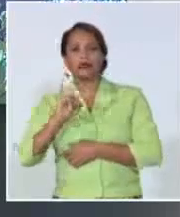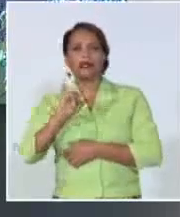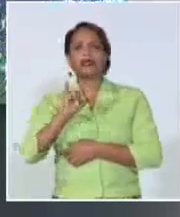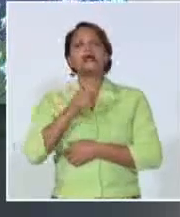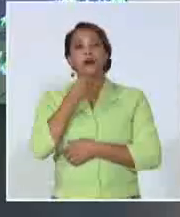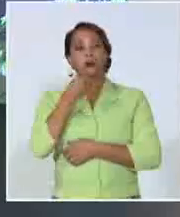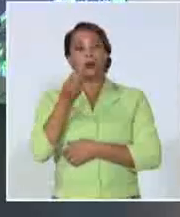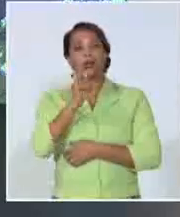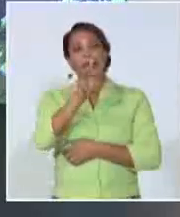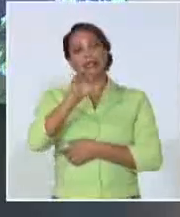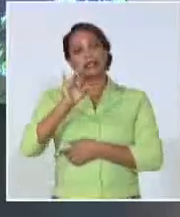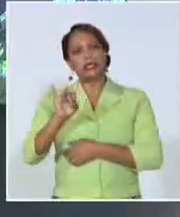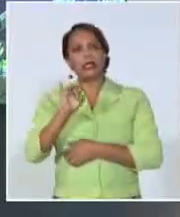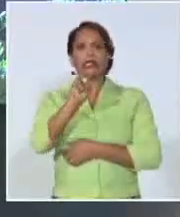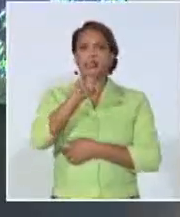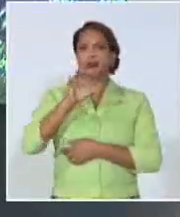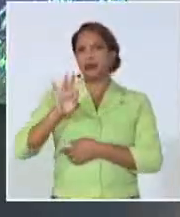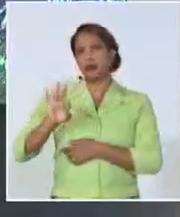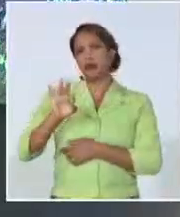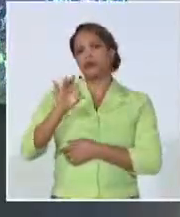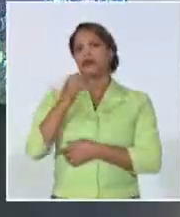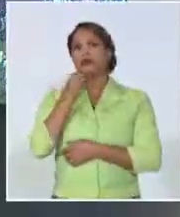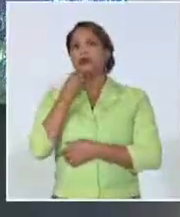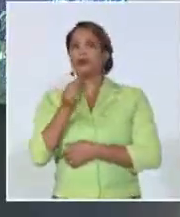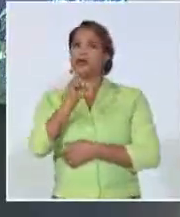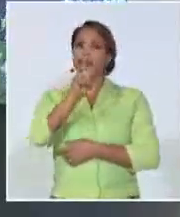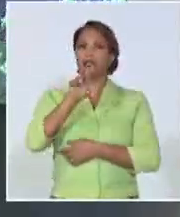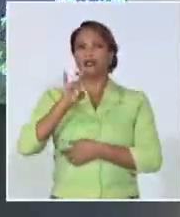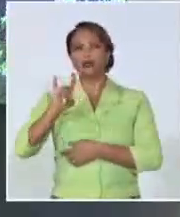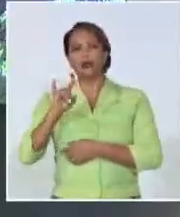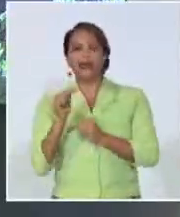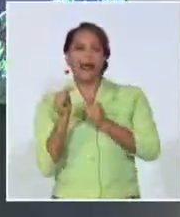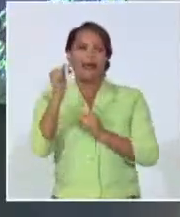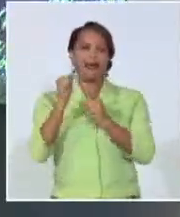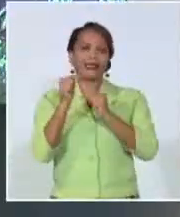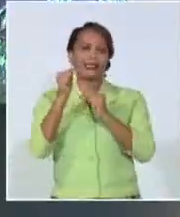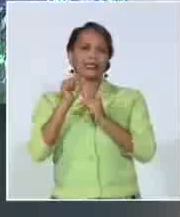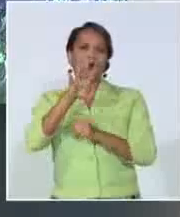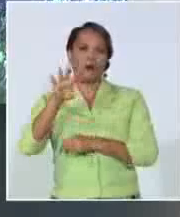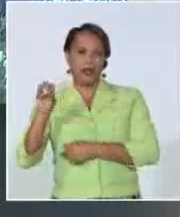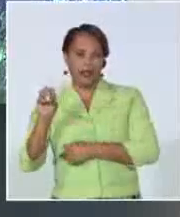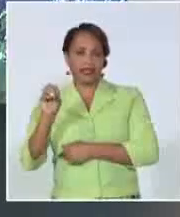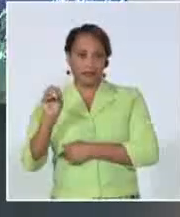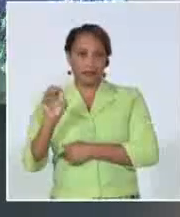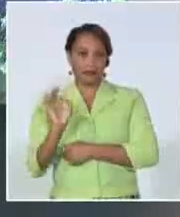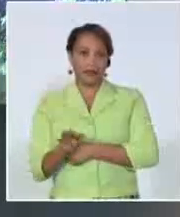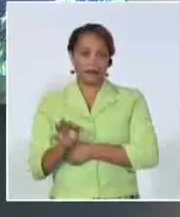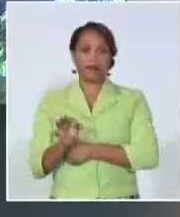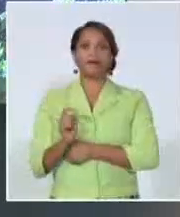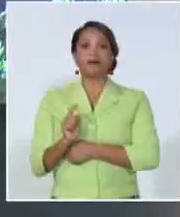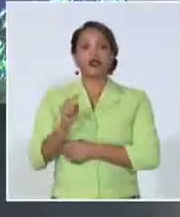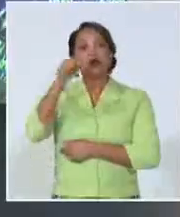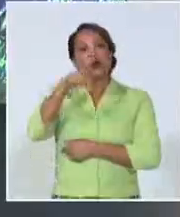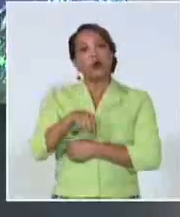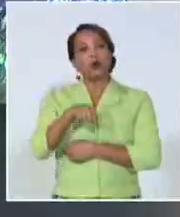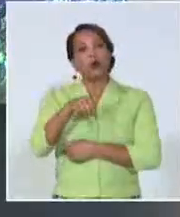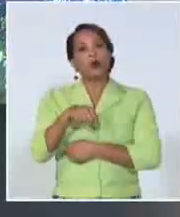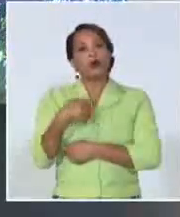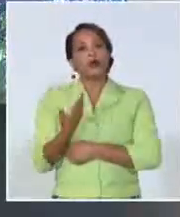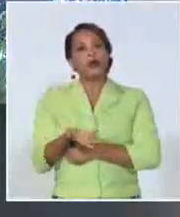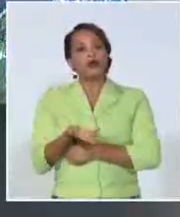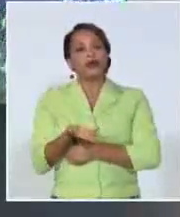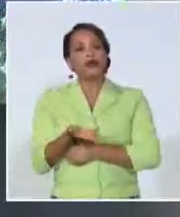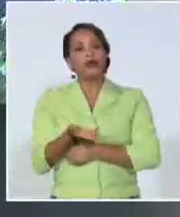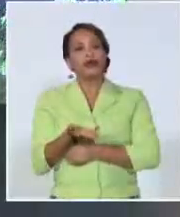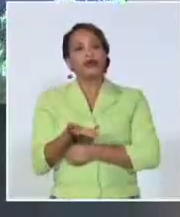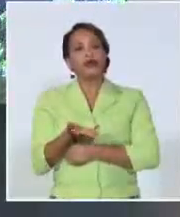...38, 39 y llegando ahí casi a los 40, que no ha llegado. Bueno, hoy, a unos cuantos